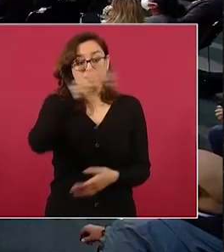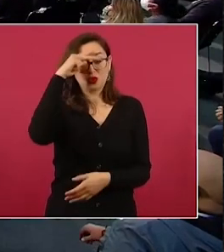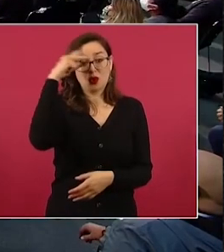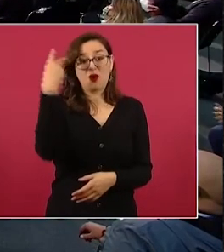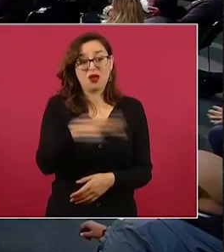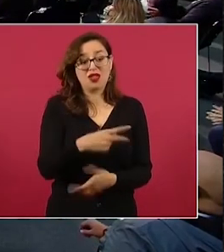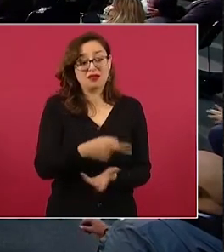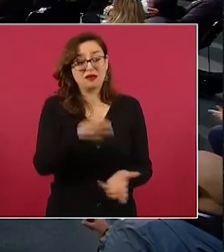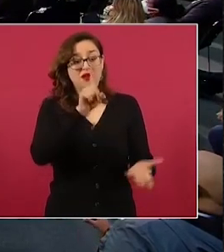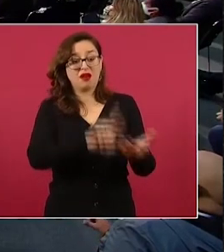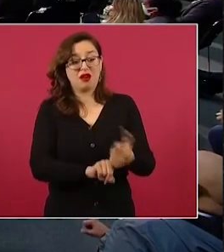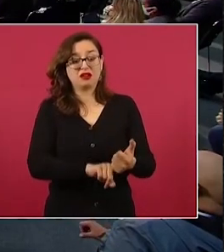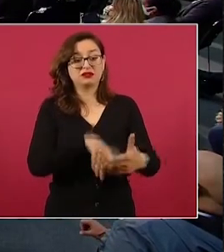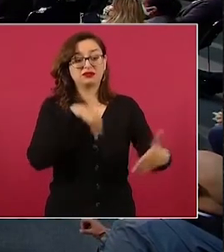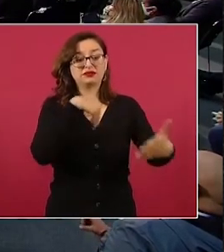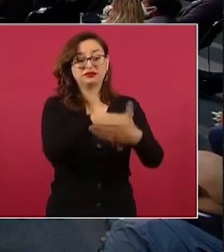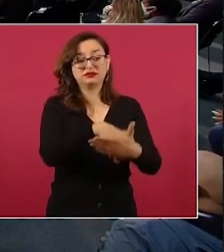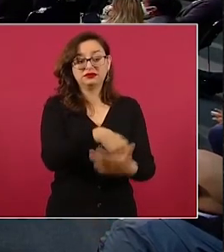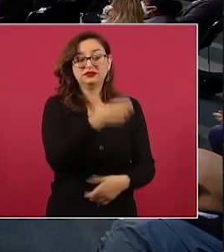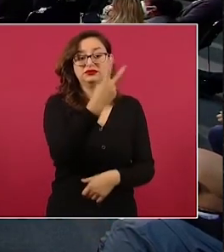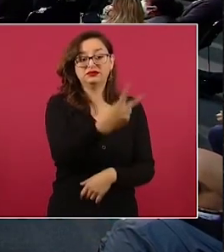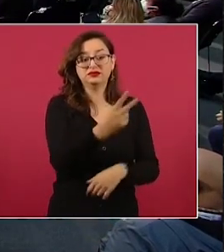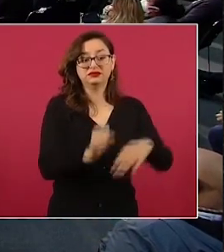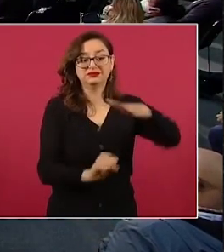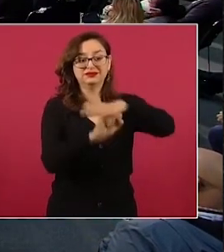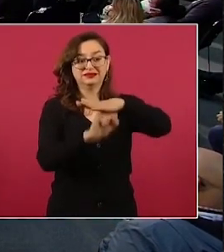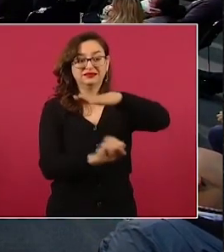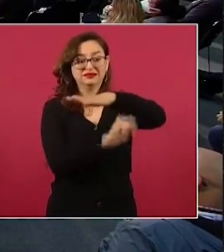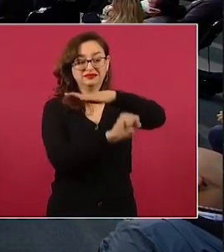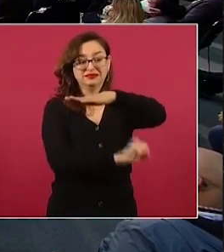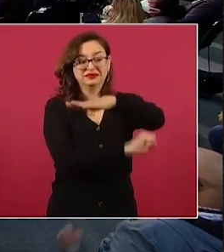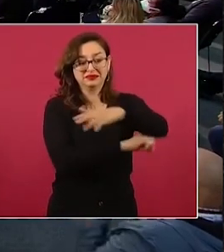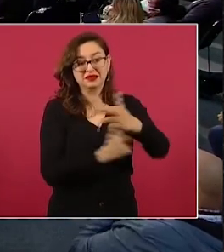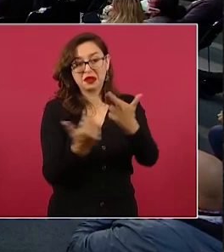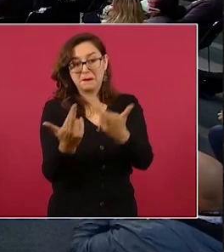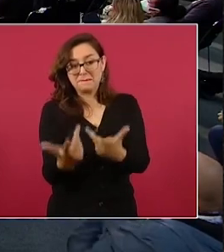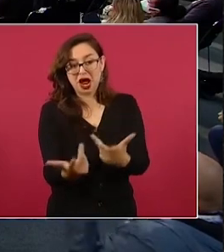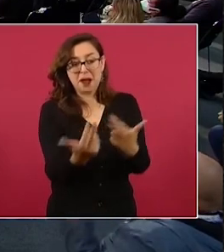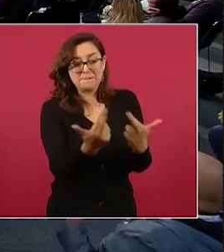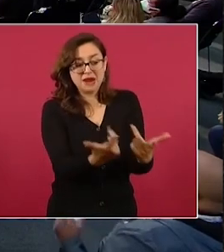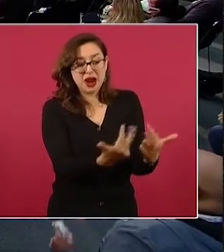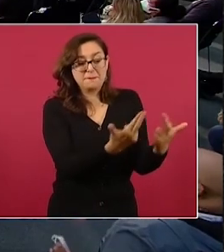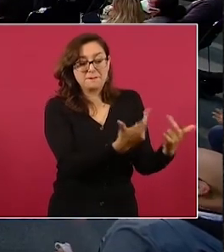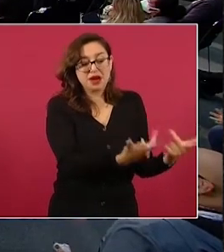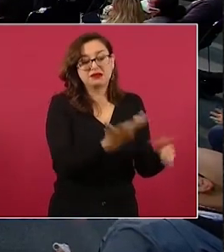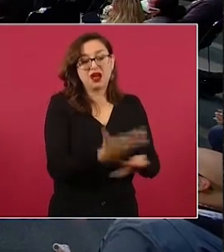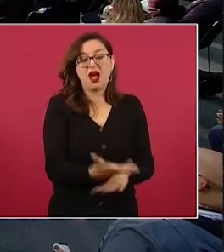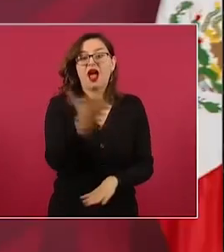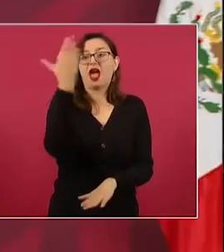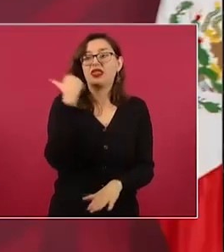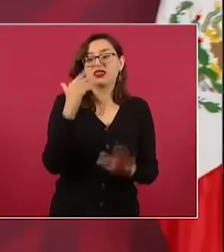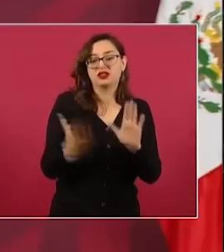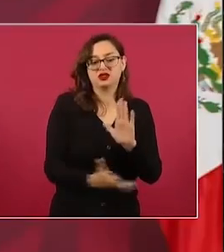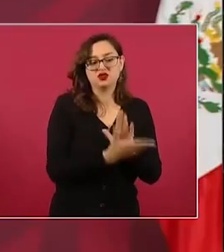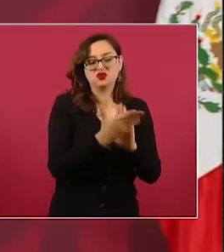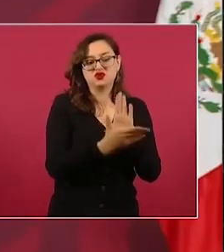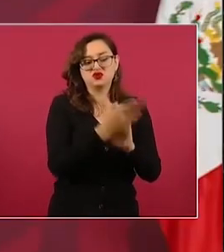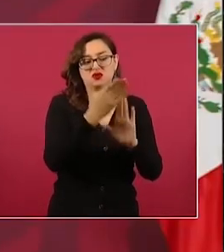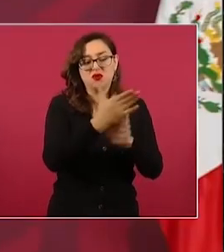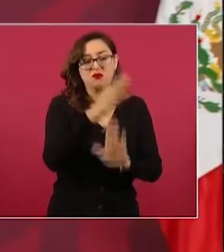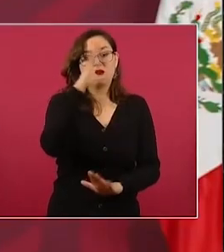porque no hicieron bien la obra y tenemos que apuntalarla.